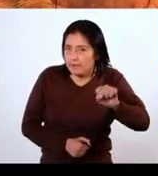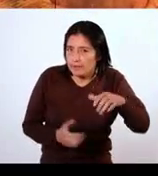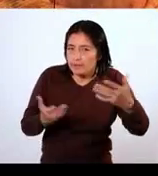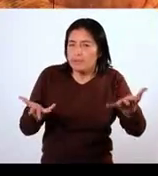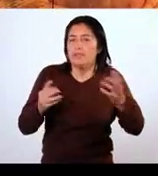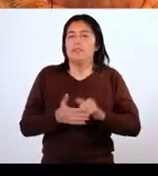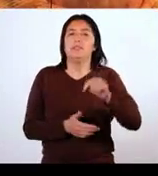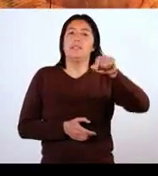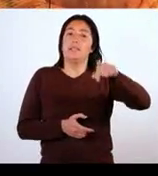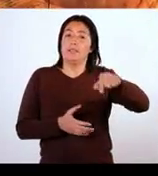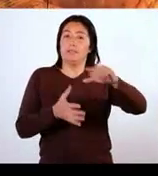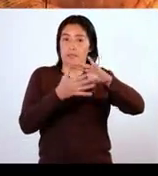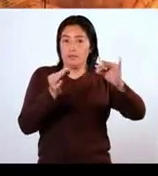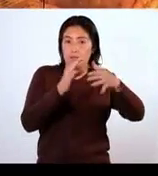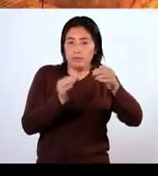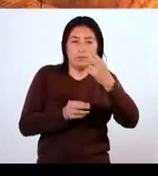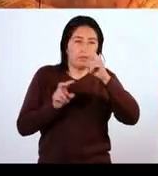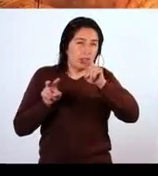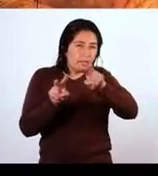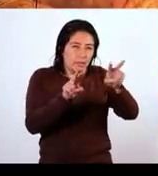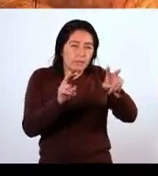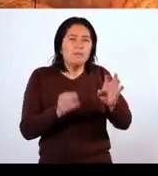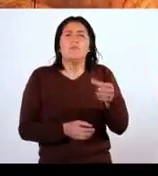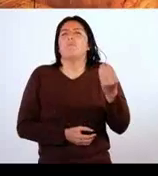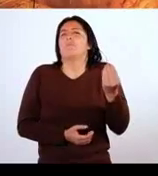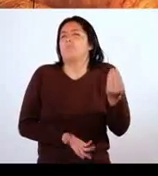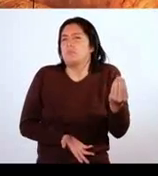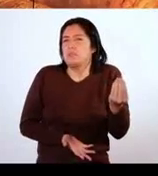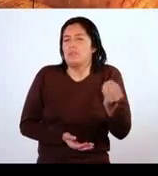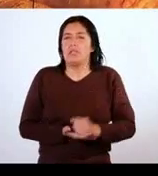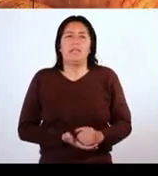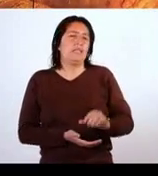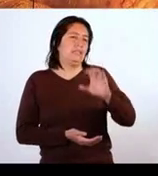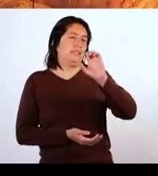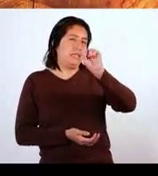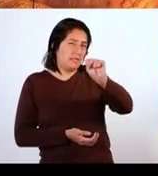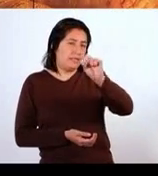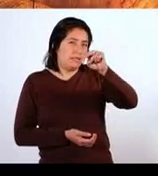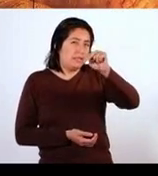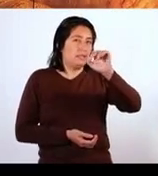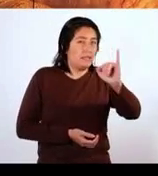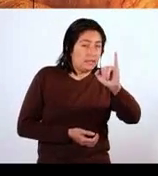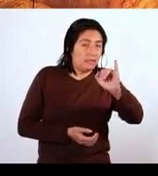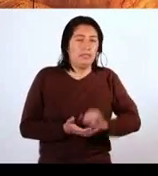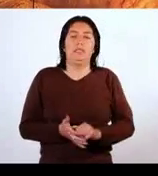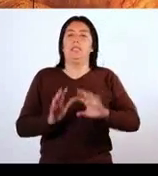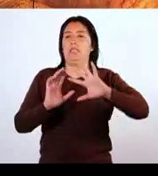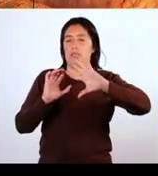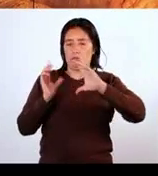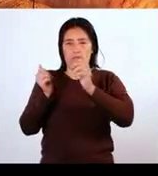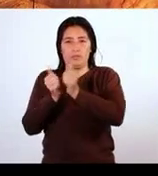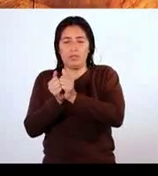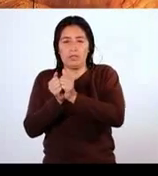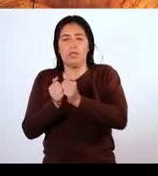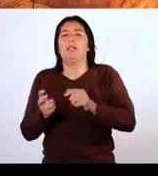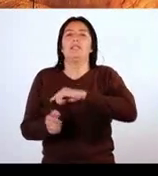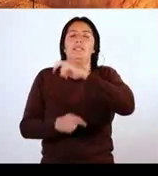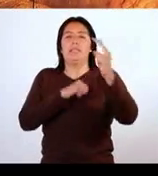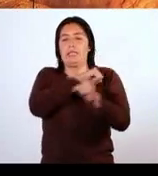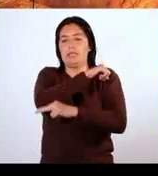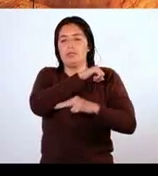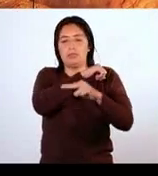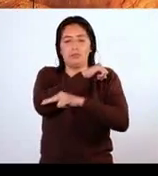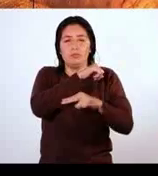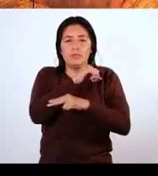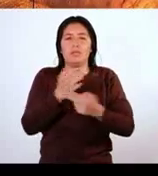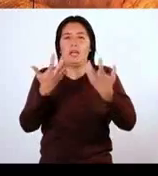la hay. Y en esta nota se han dado cuenta del por qué. El SNI, la Sociedad Nacional de Industria, realizó un desayuno con los